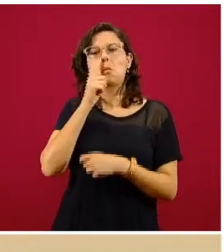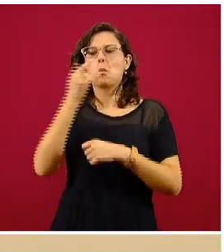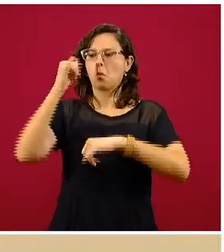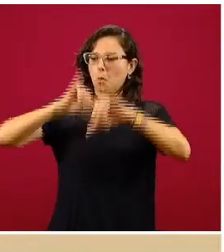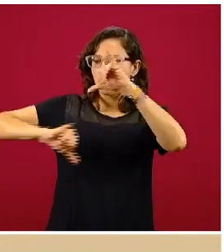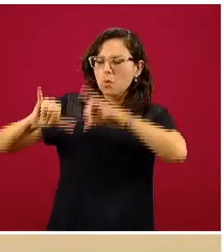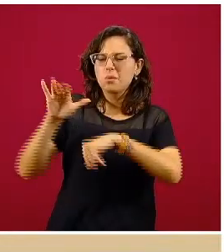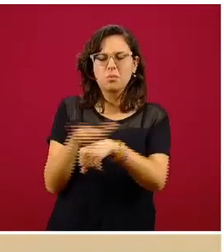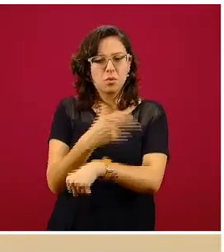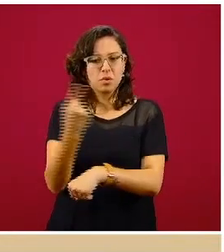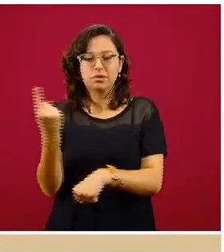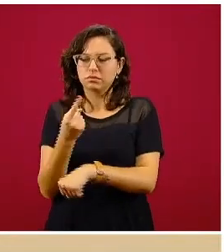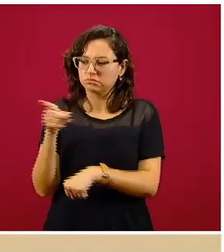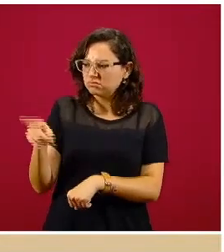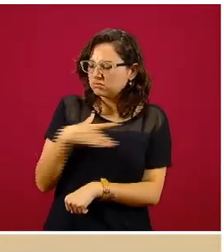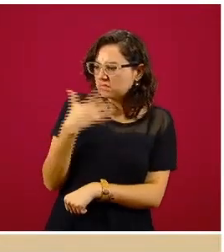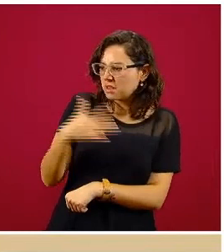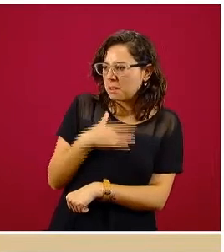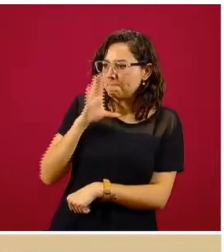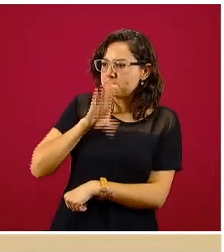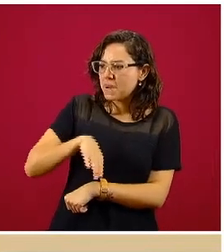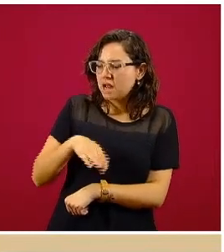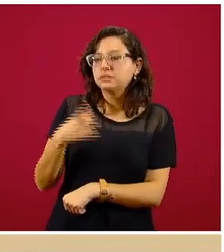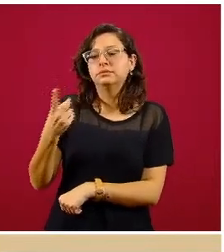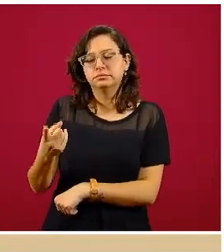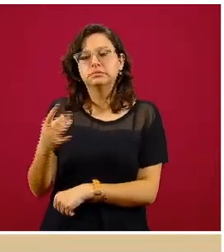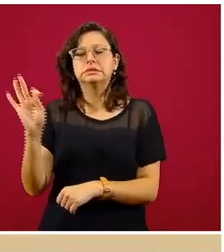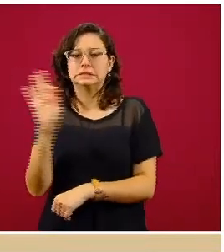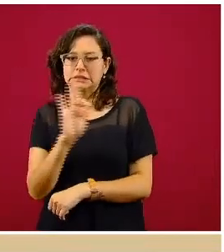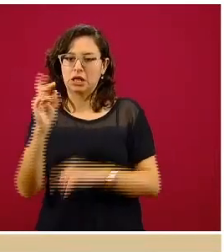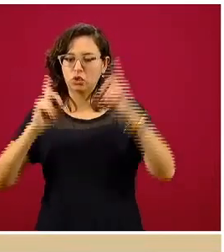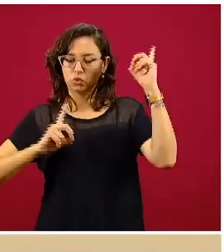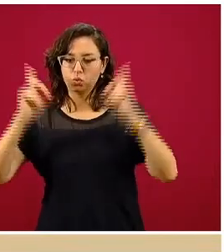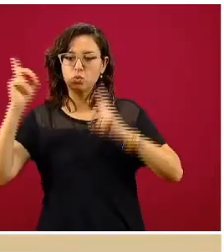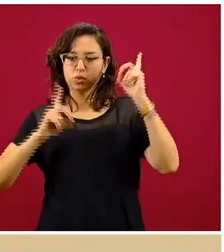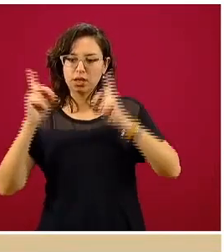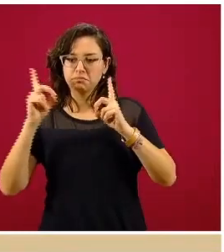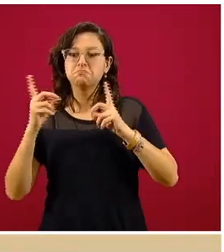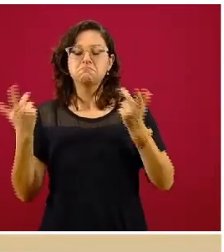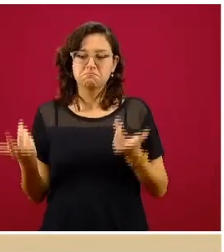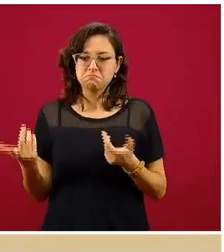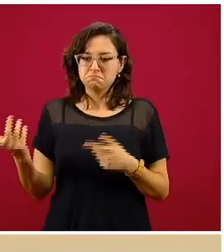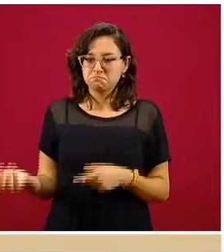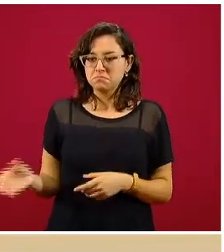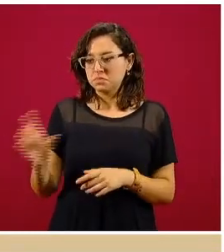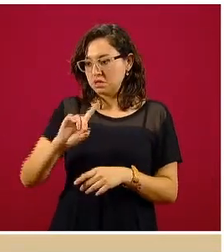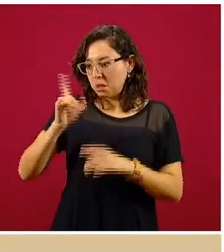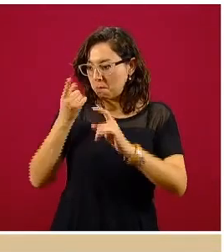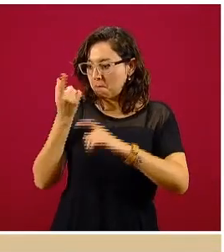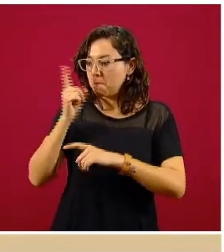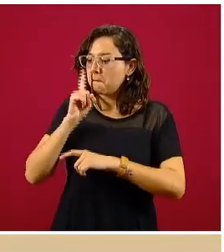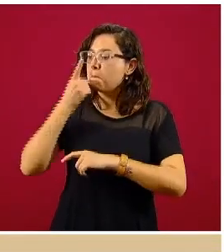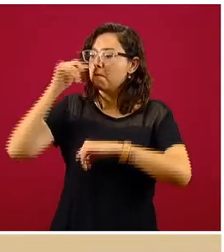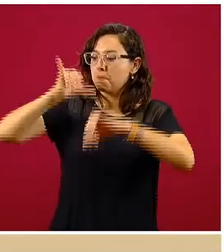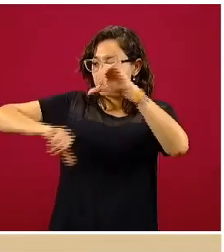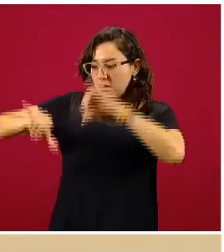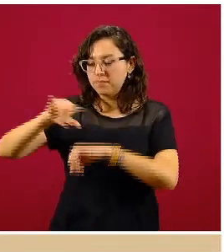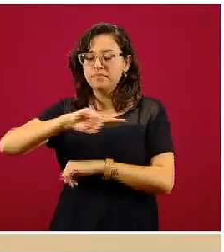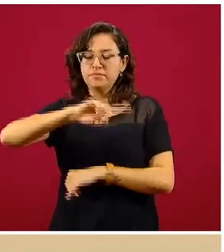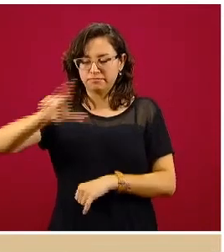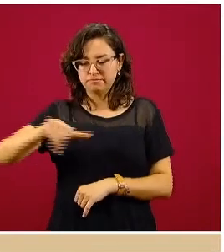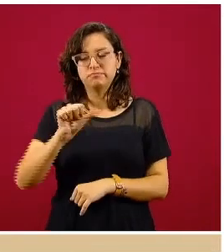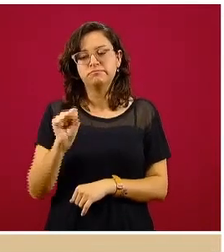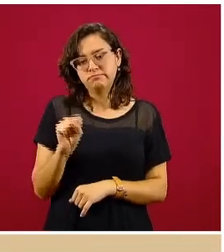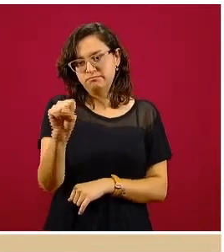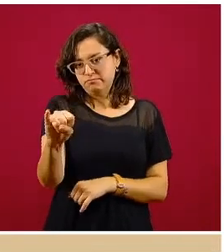compatibles con la enfermedad, es decir, eran casos sospechosos, entonces por lo tanto se convierten en casos confirmados de COVID. Pero de